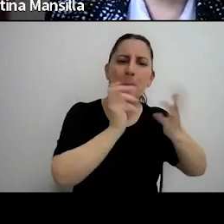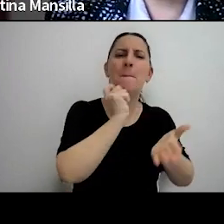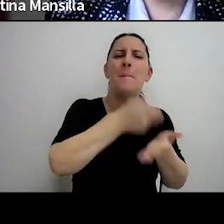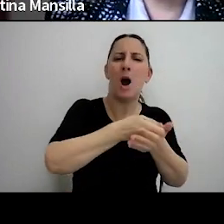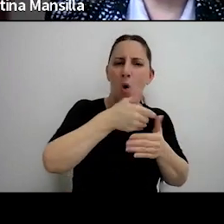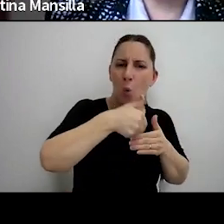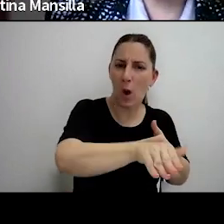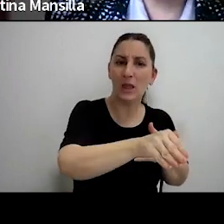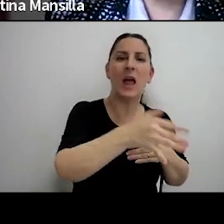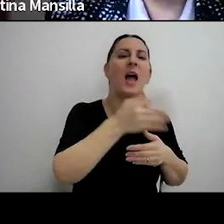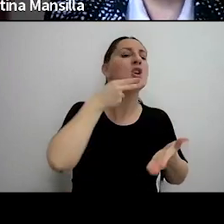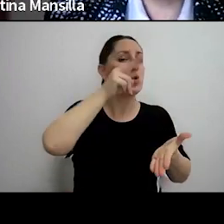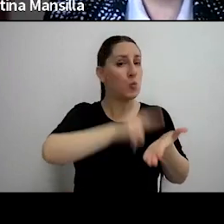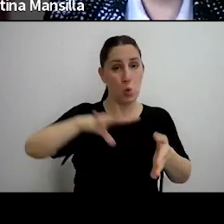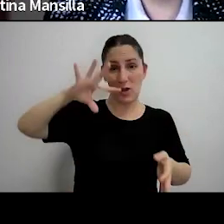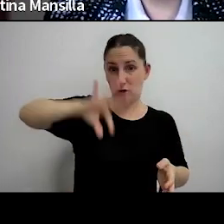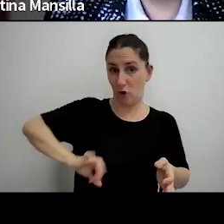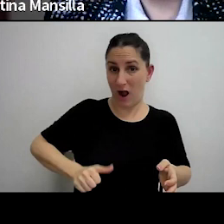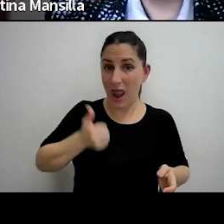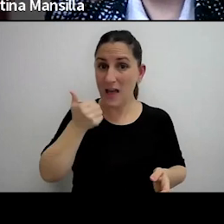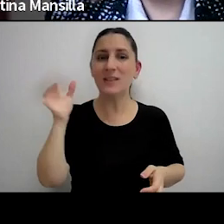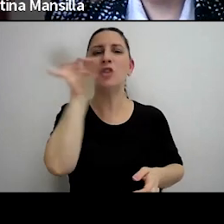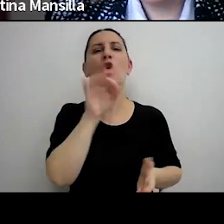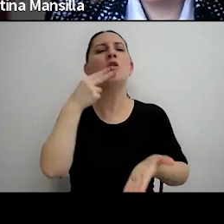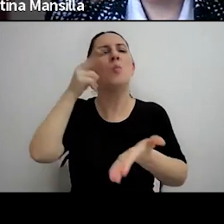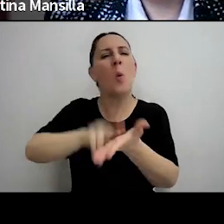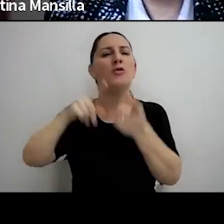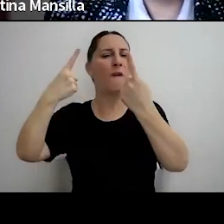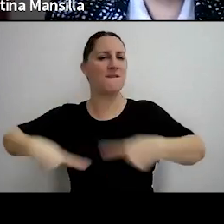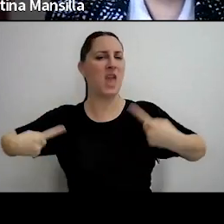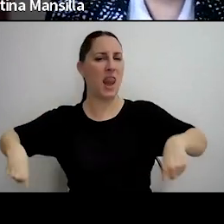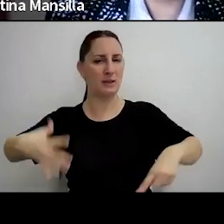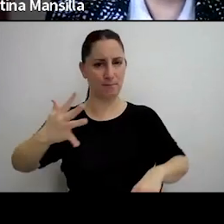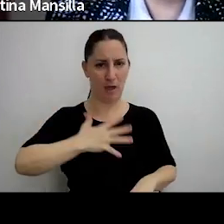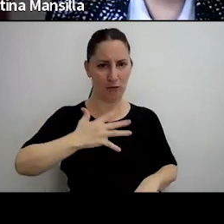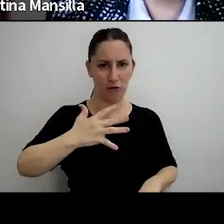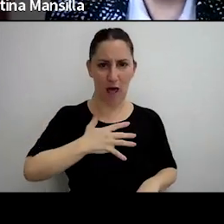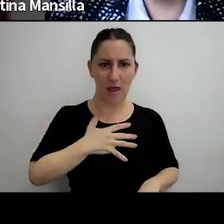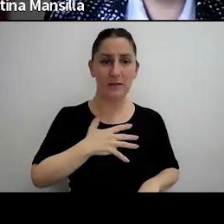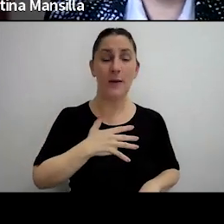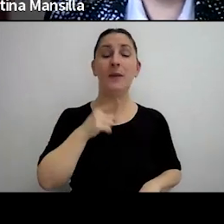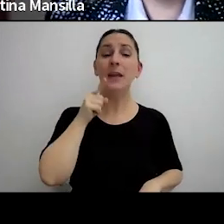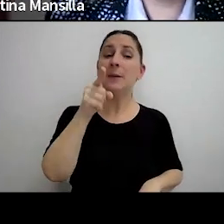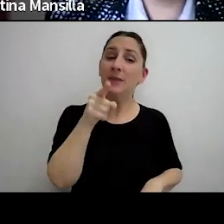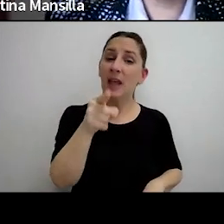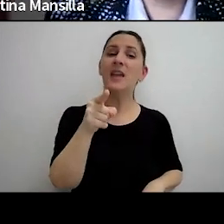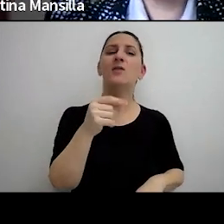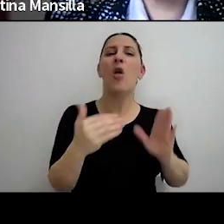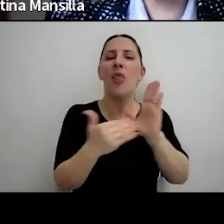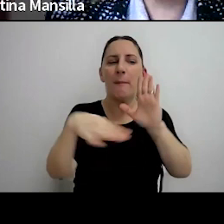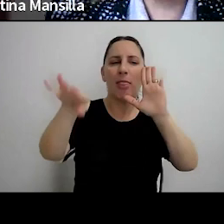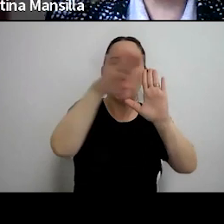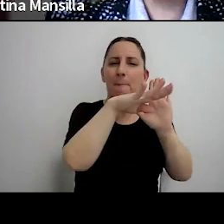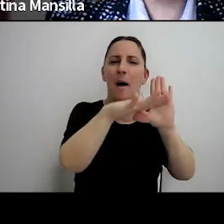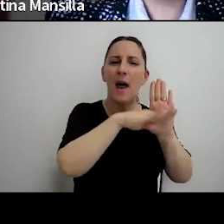ya sea de impuesto a las ganancias o de impuesto sobre los bienes personales. Esto de acuerdo a los parámetros que